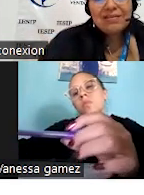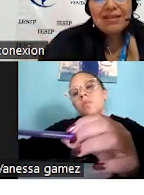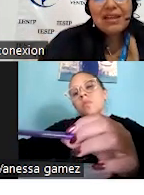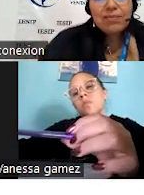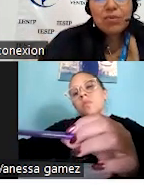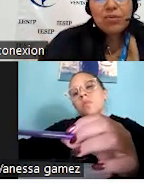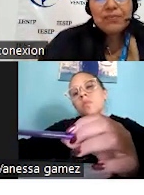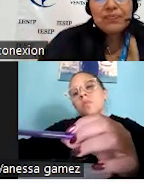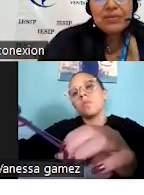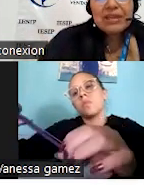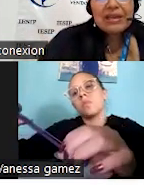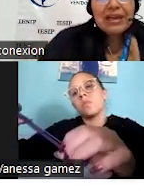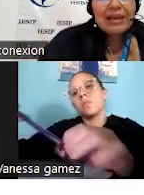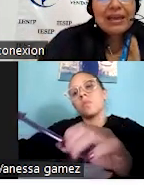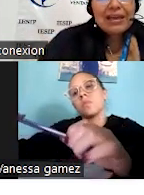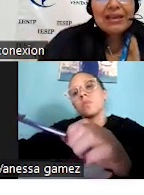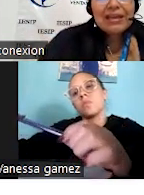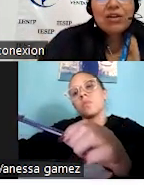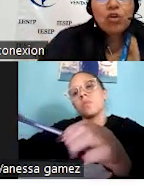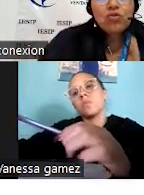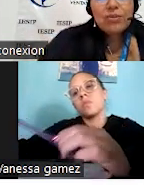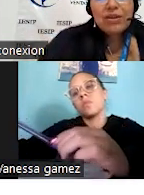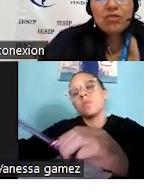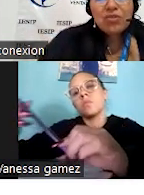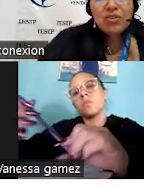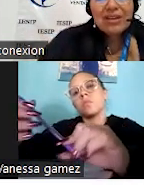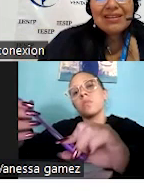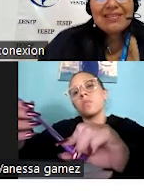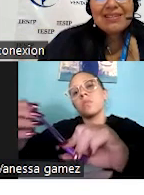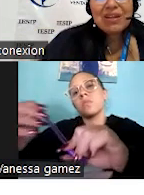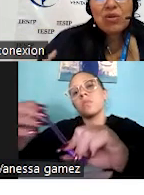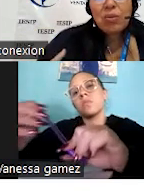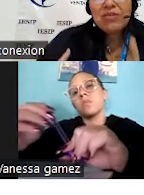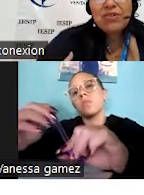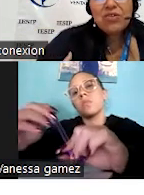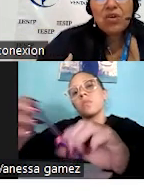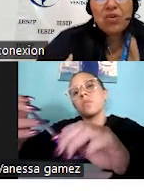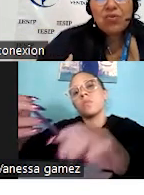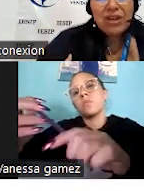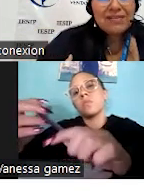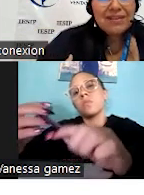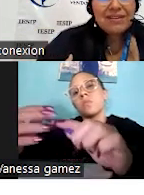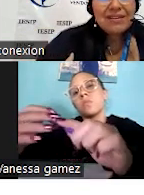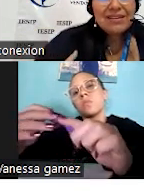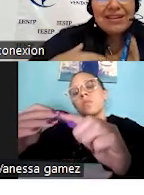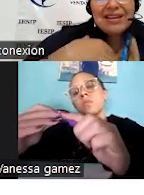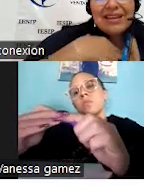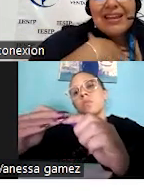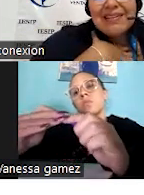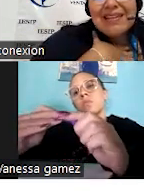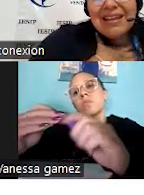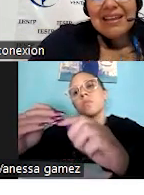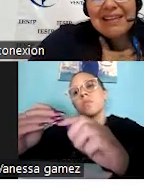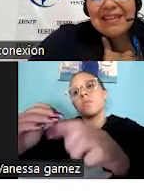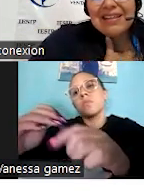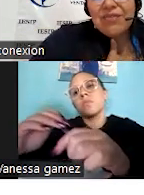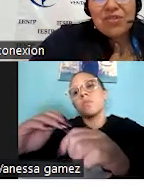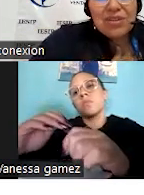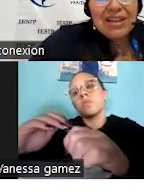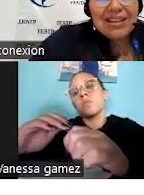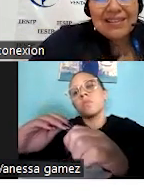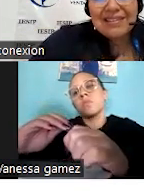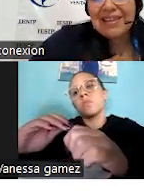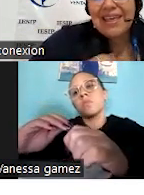de este tipo. Y los servicios, los beneficios que ofrecen y las y la